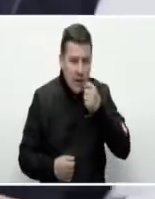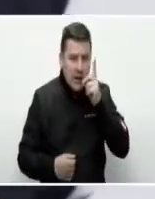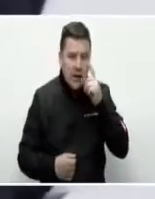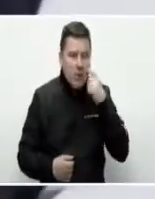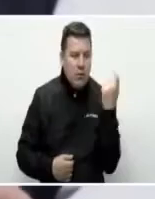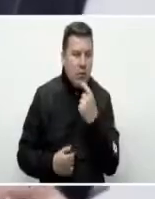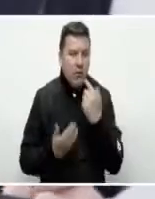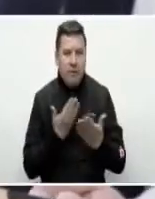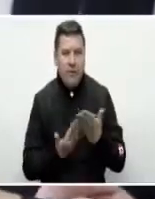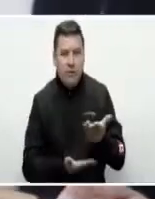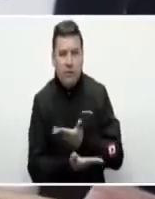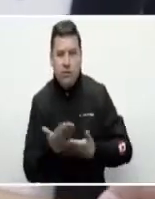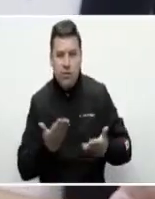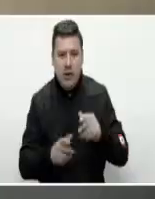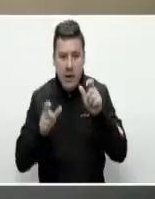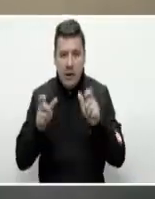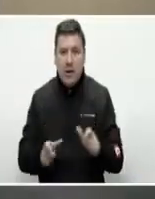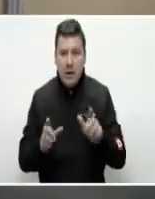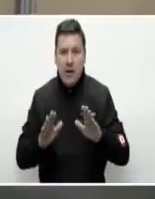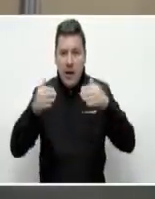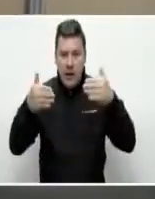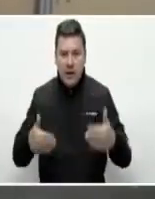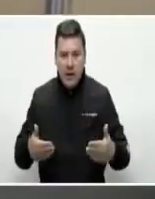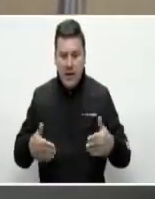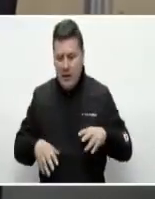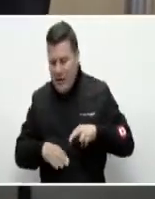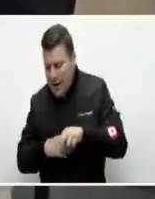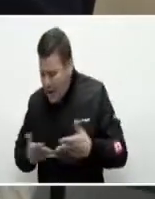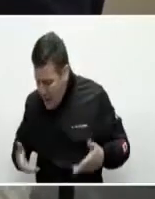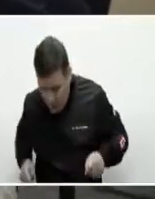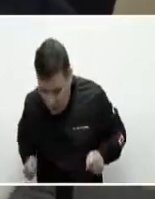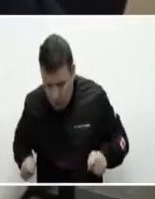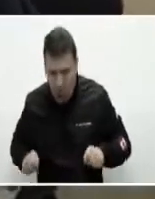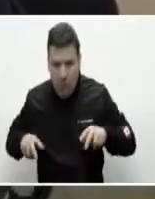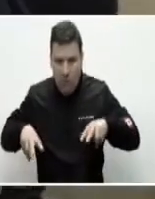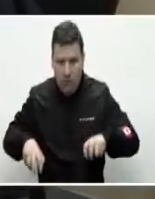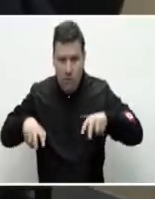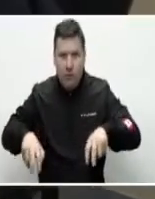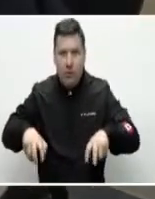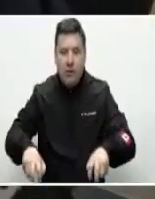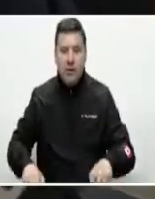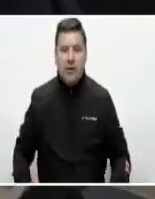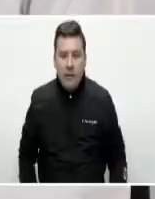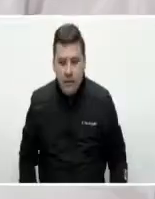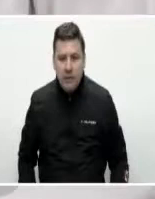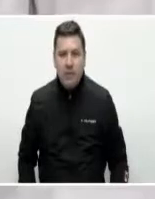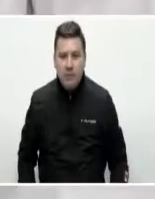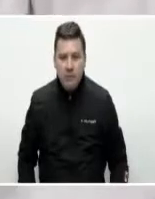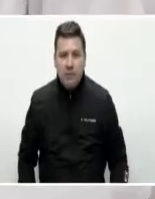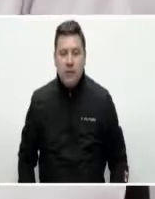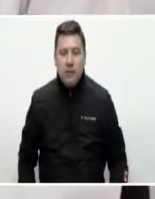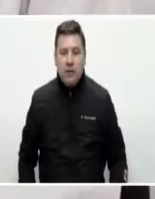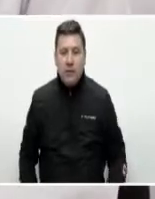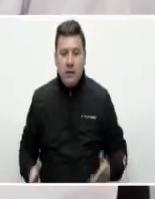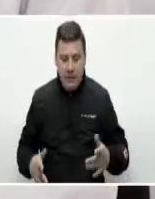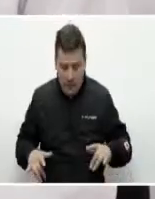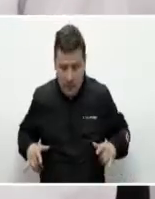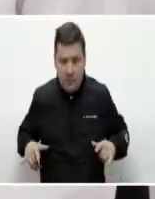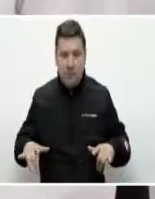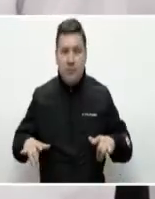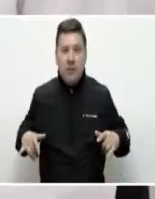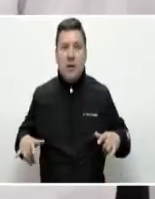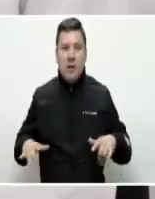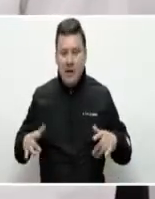quienes buscan facilitar la movilidad de las personas con algún tipo de discapacidad en extremidades inferiores. Cuando ellos van andando en su silla de ruedas